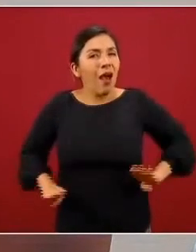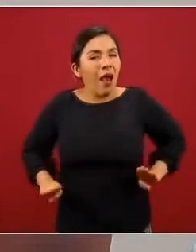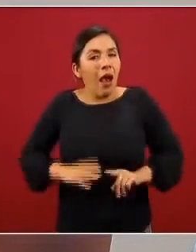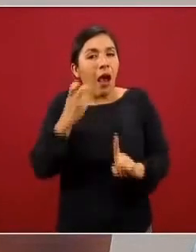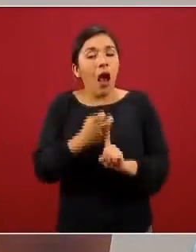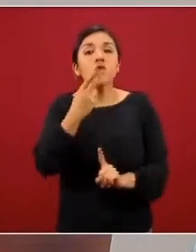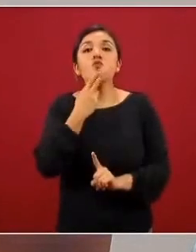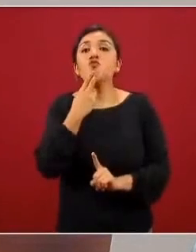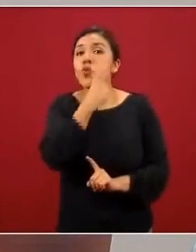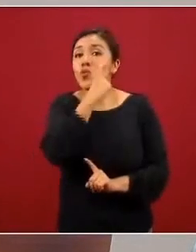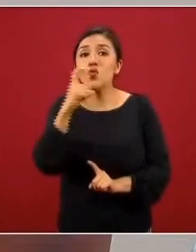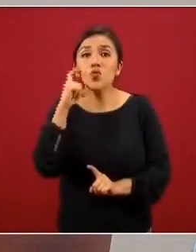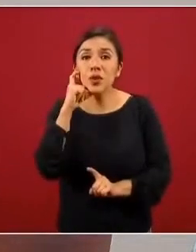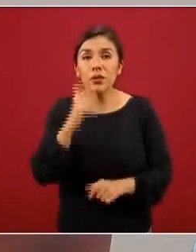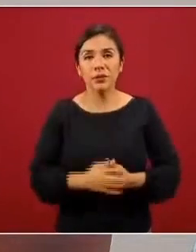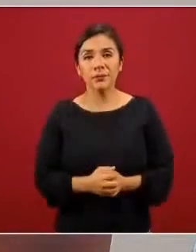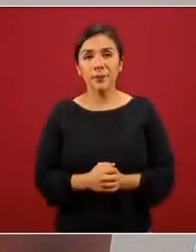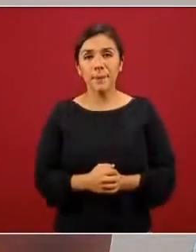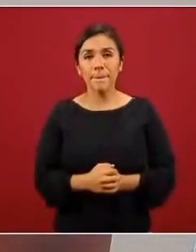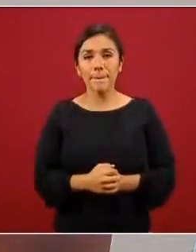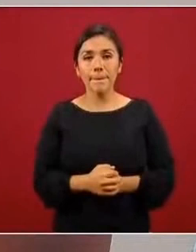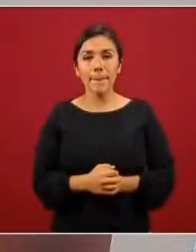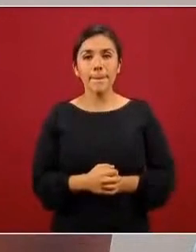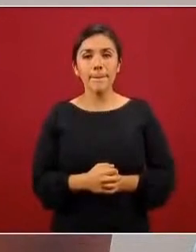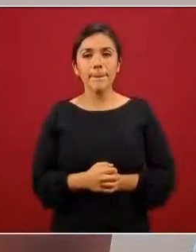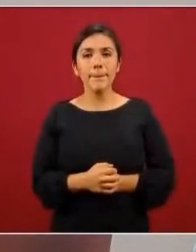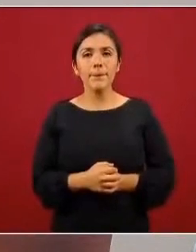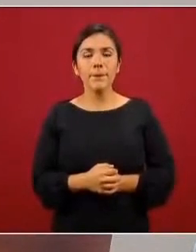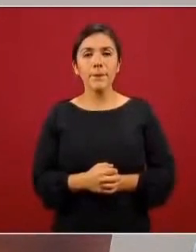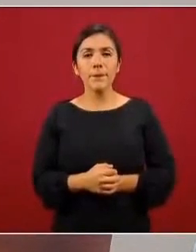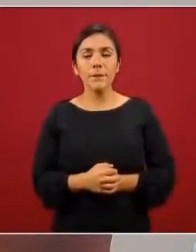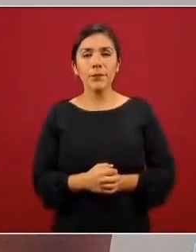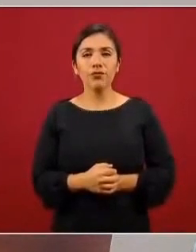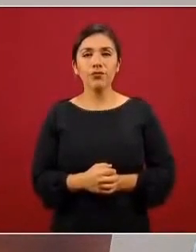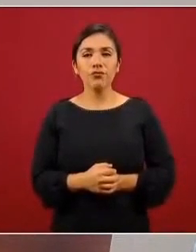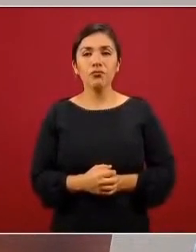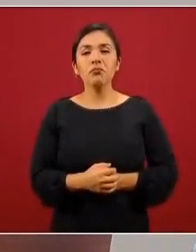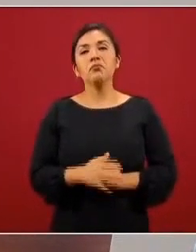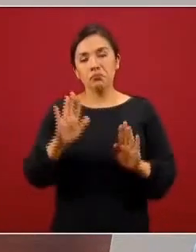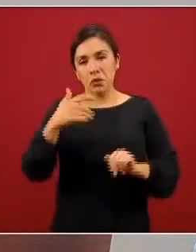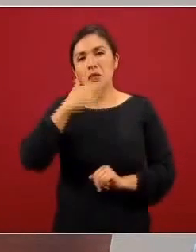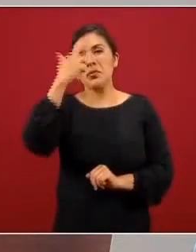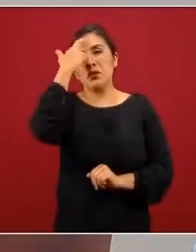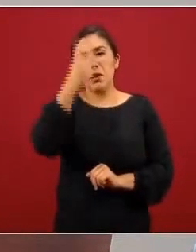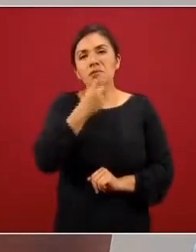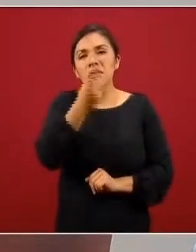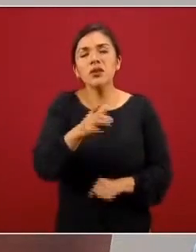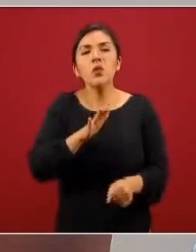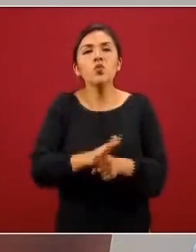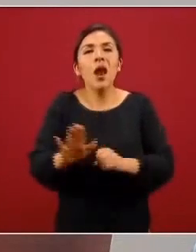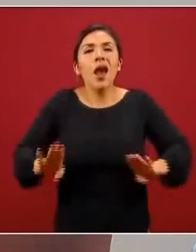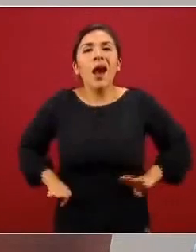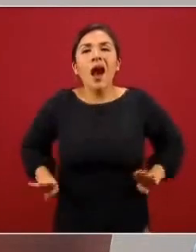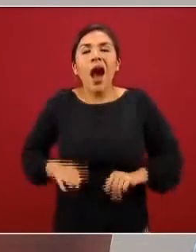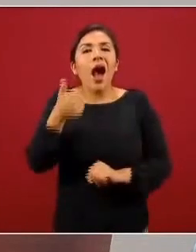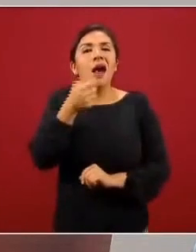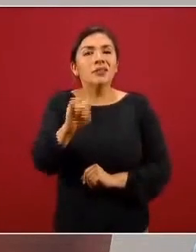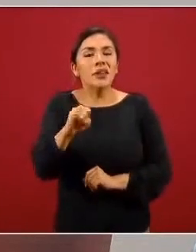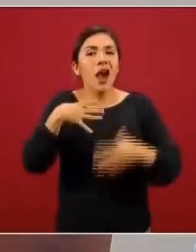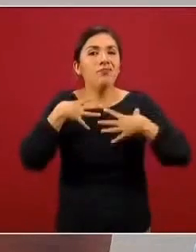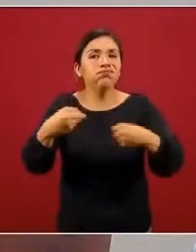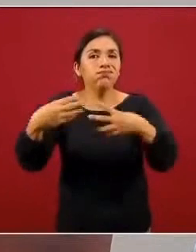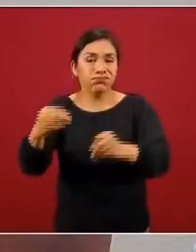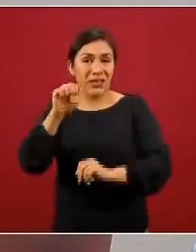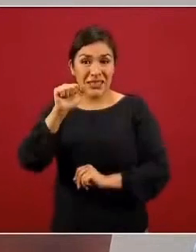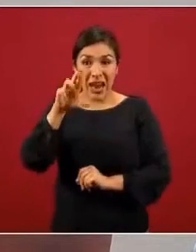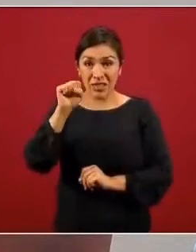es el uso de cubrebocas si me pasas la siguiente por favor dentro de estos como recordatorio del tipo de transmisión de SARS